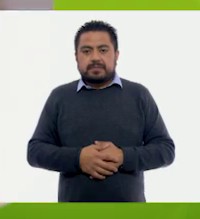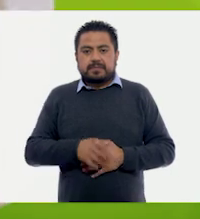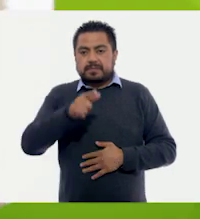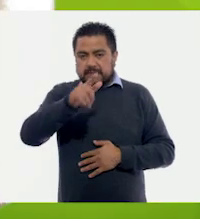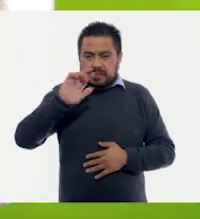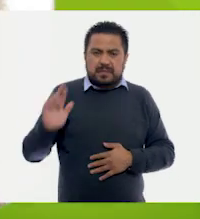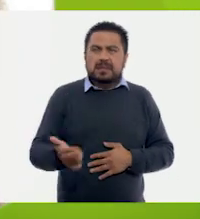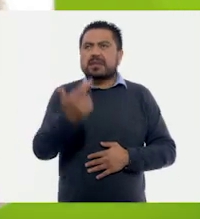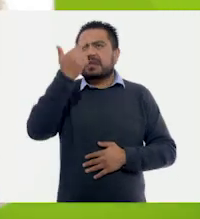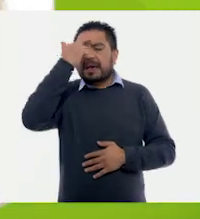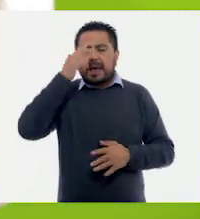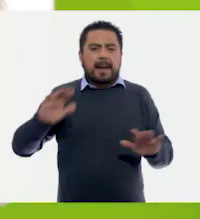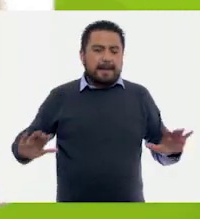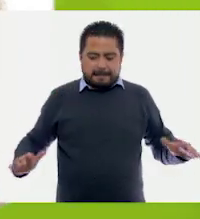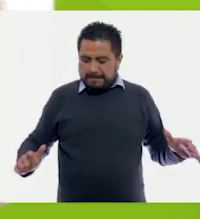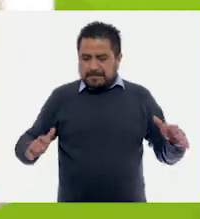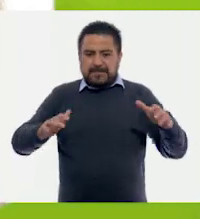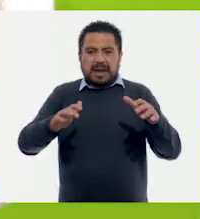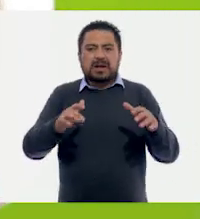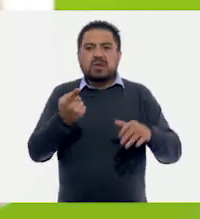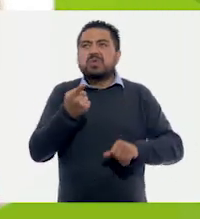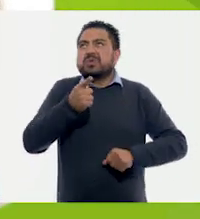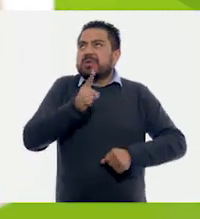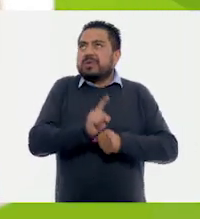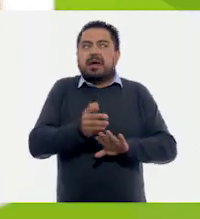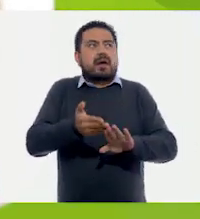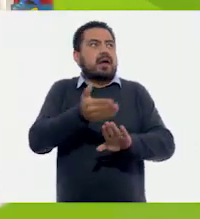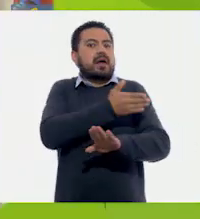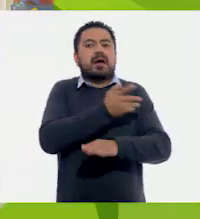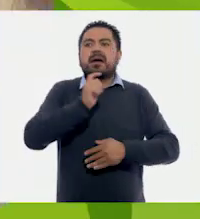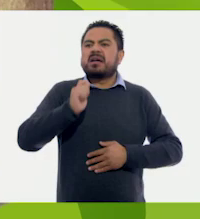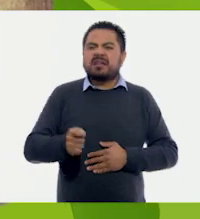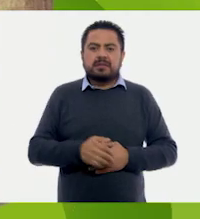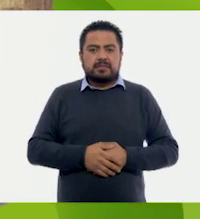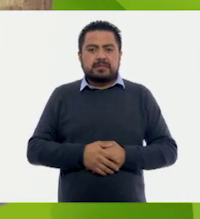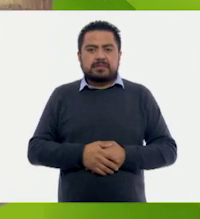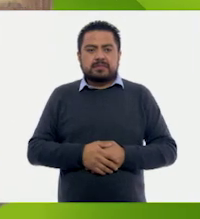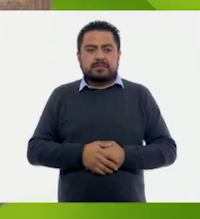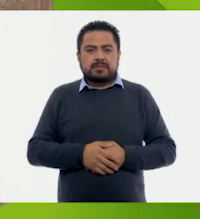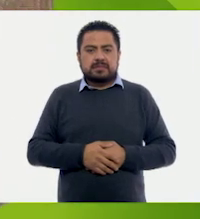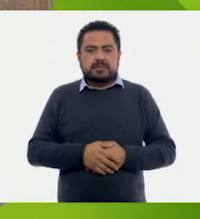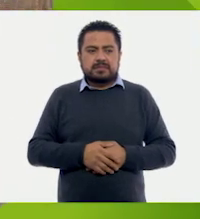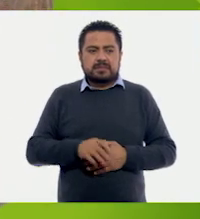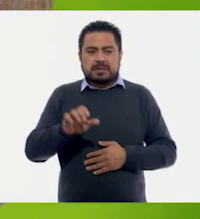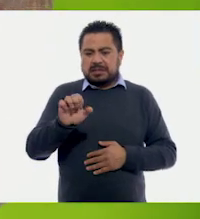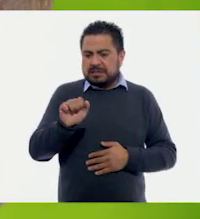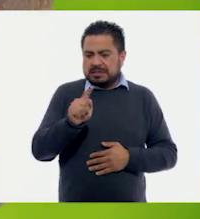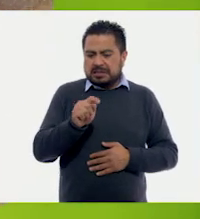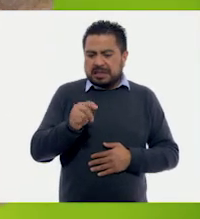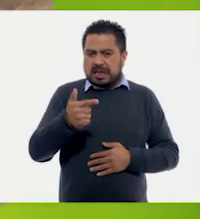¿Recuerda la planta que una vez fue una espiga?